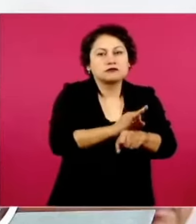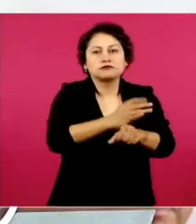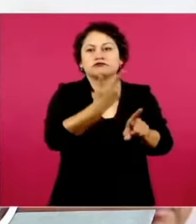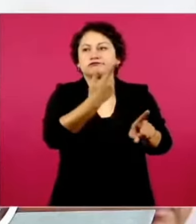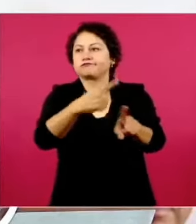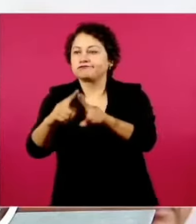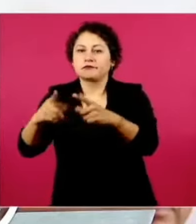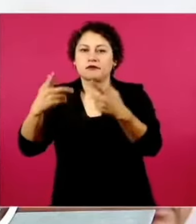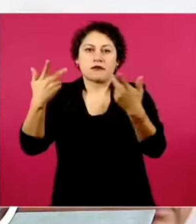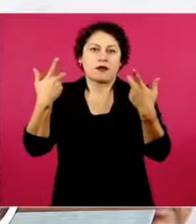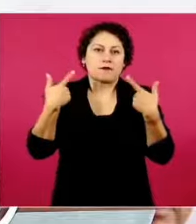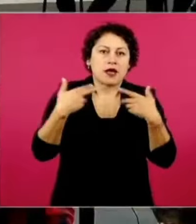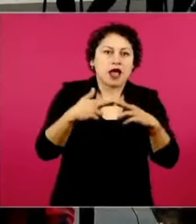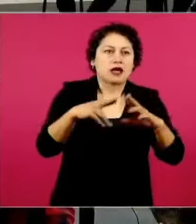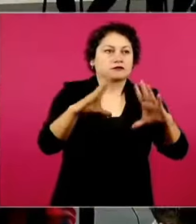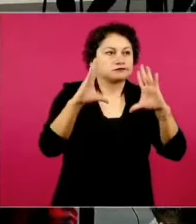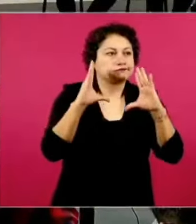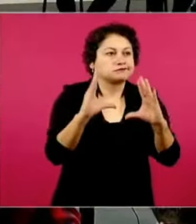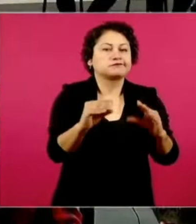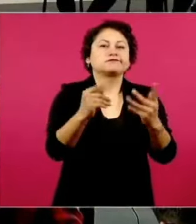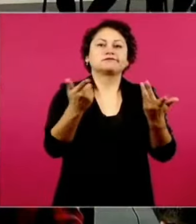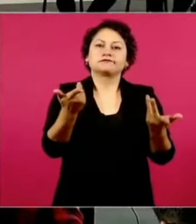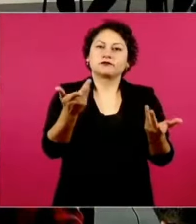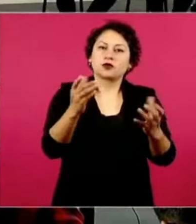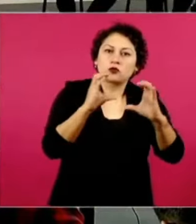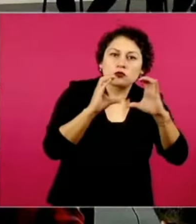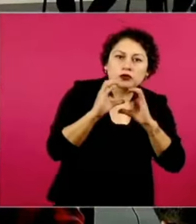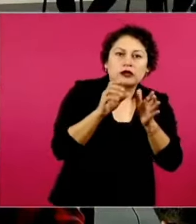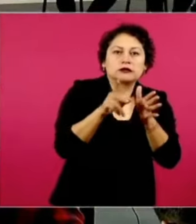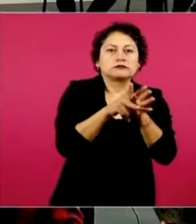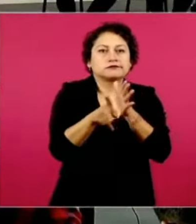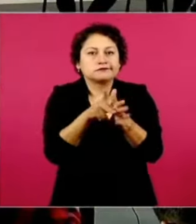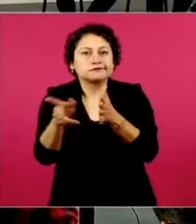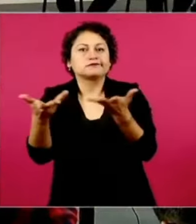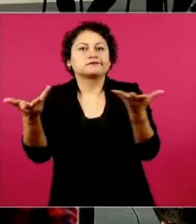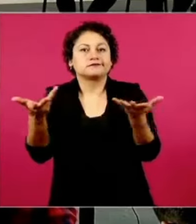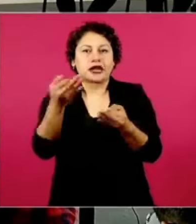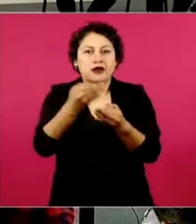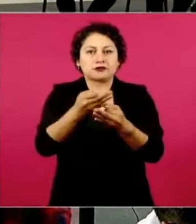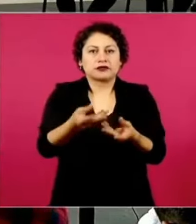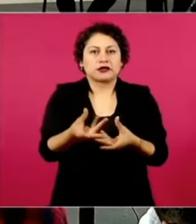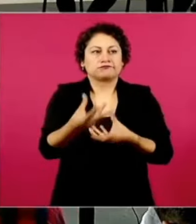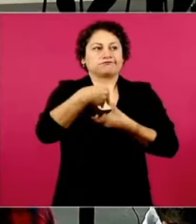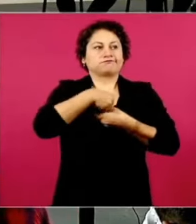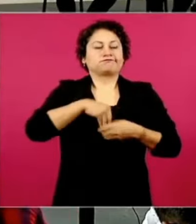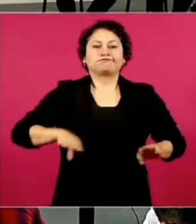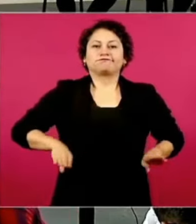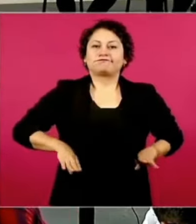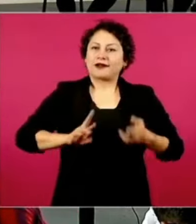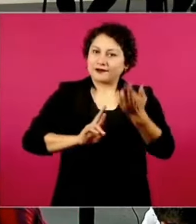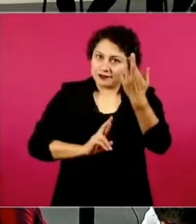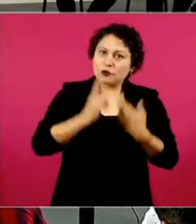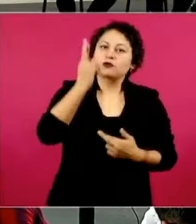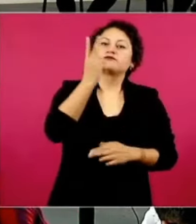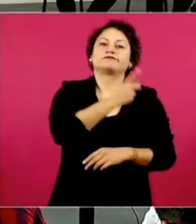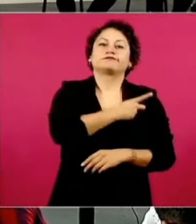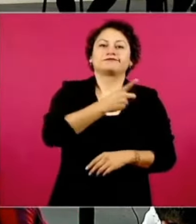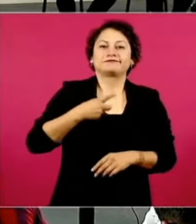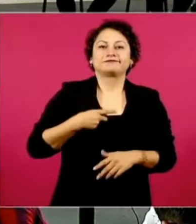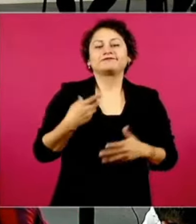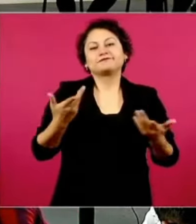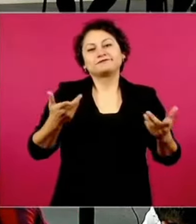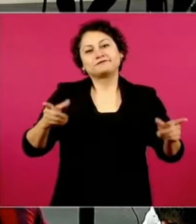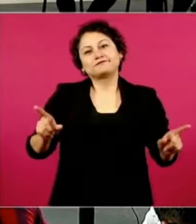Educadores, periodistas, comunicadores revolucionarios de este momento. Así que con eso cierro y le